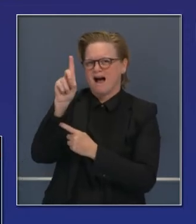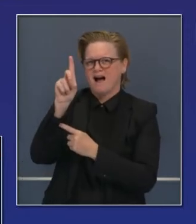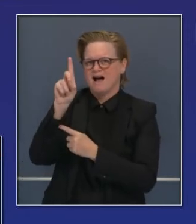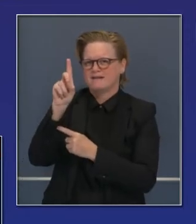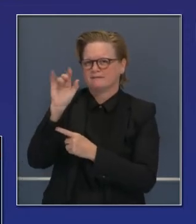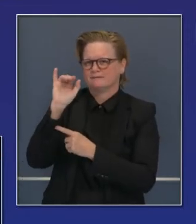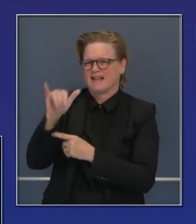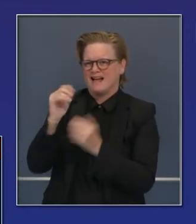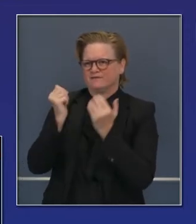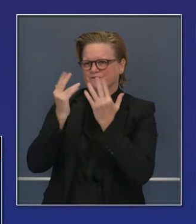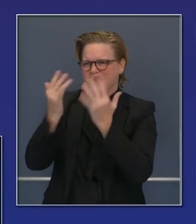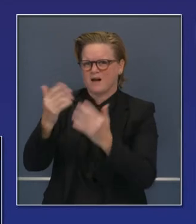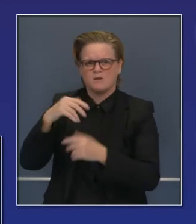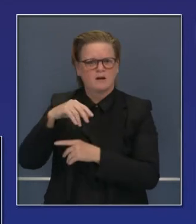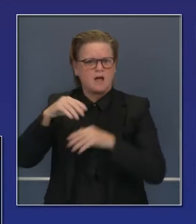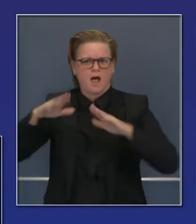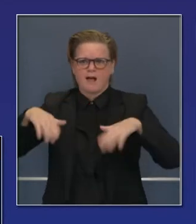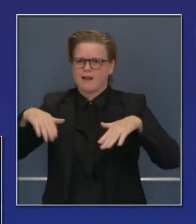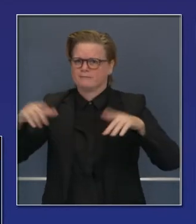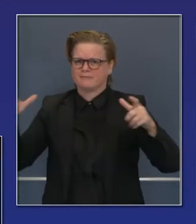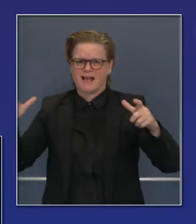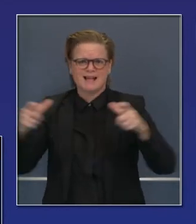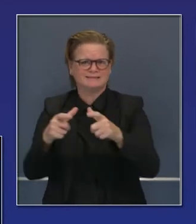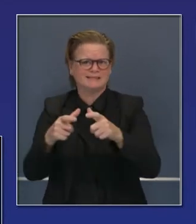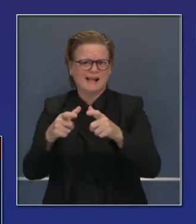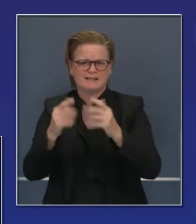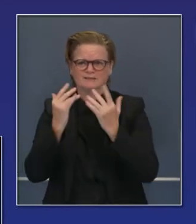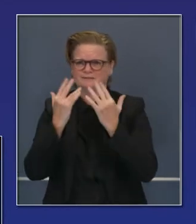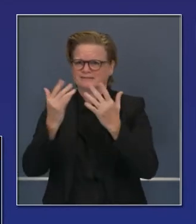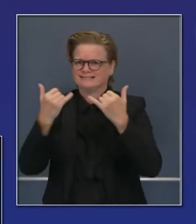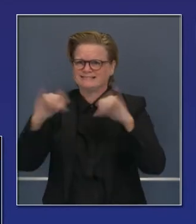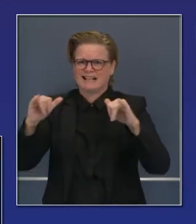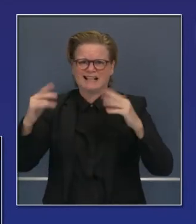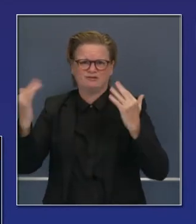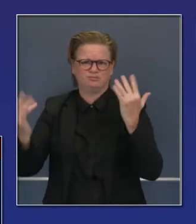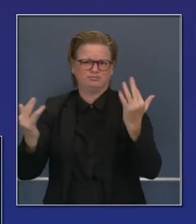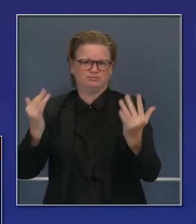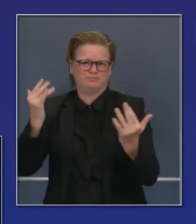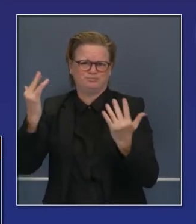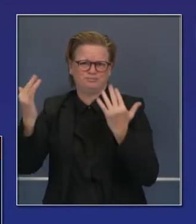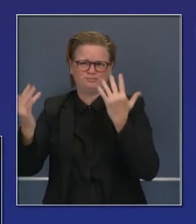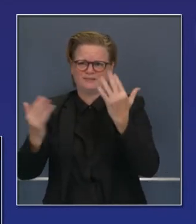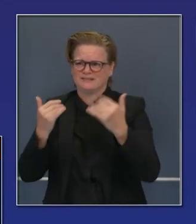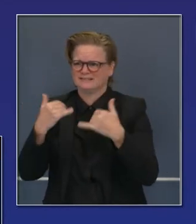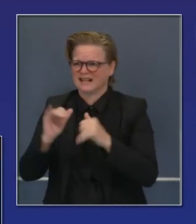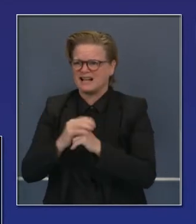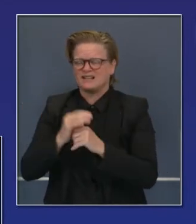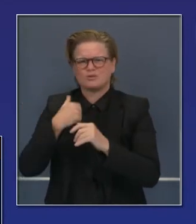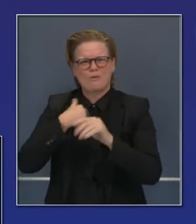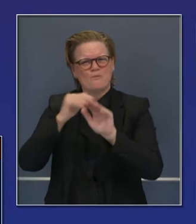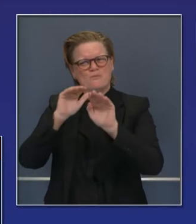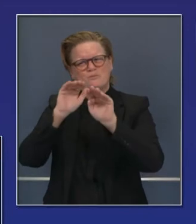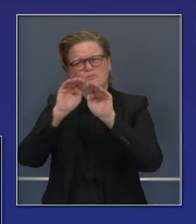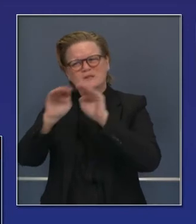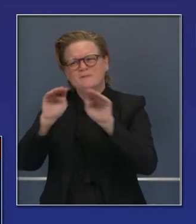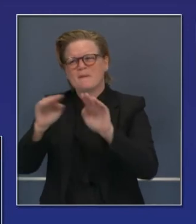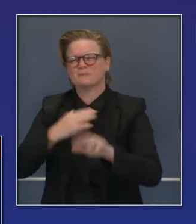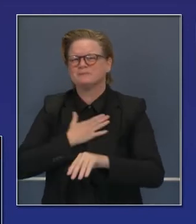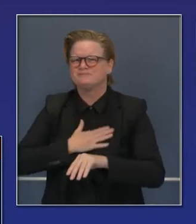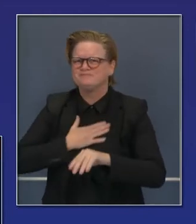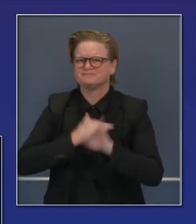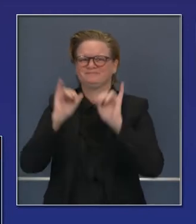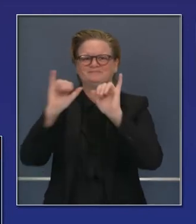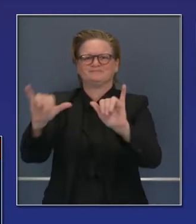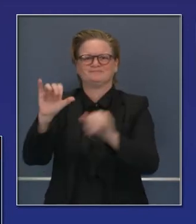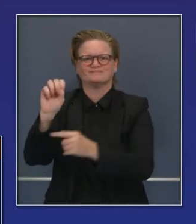% de contención, 600 mil acres calcinados. Y quiero recordarle a todo mundo la importancia de seguir siendo